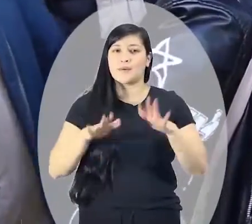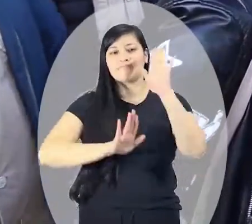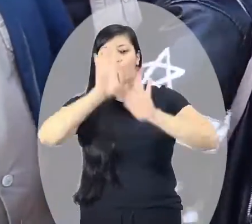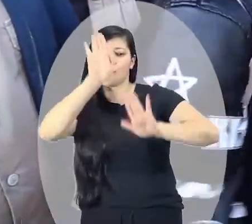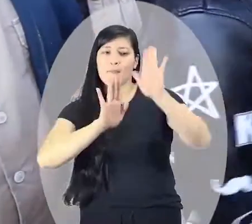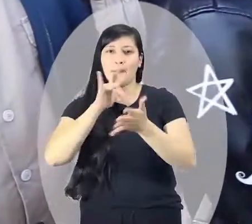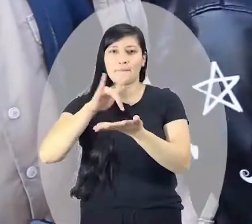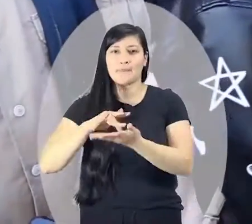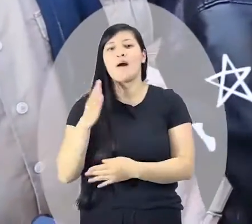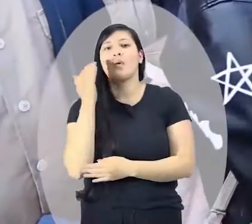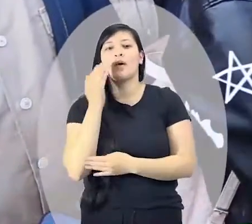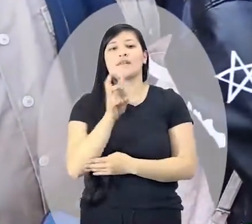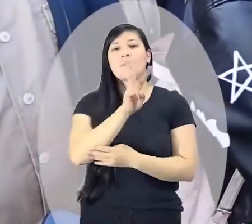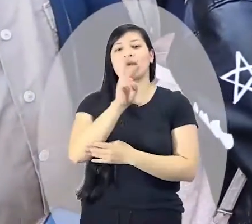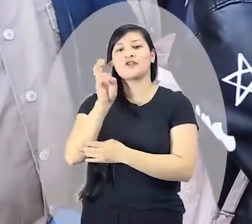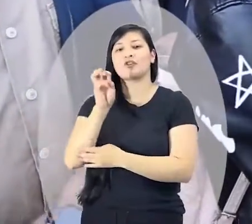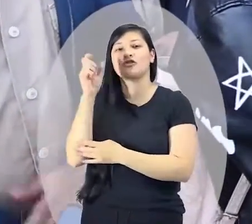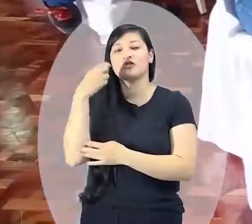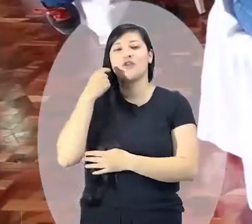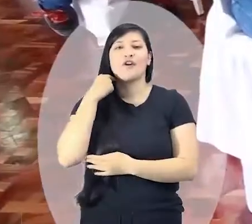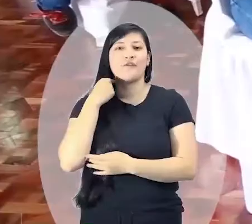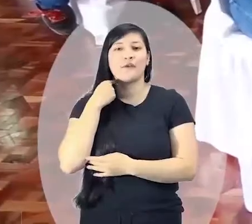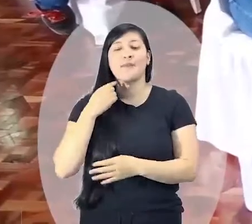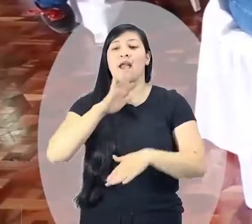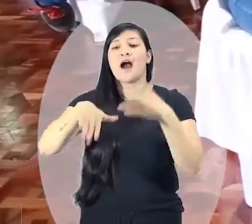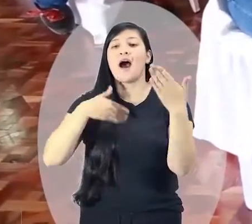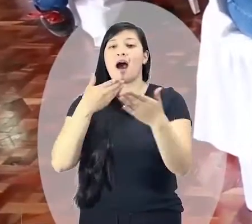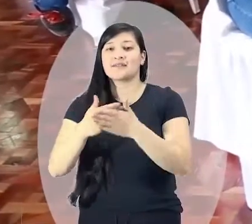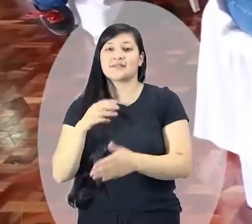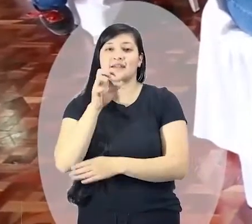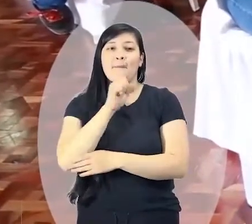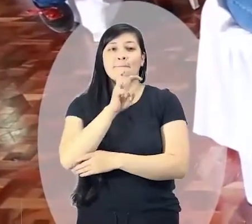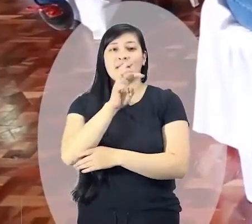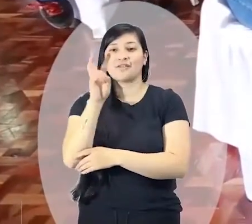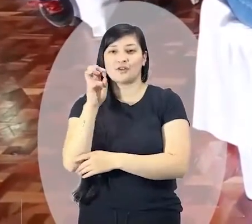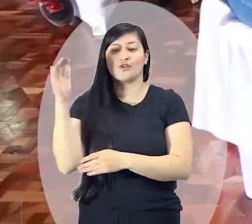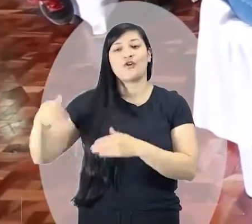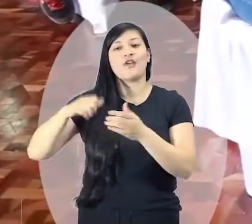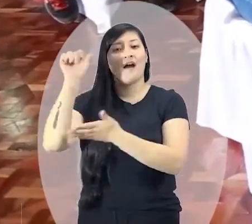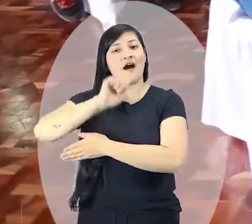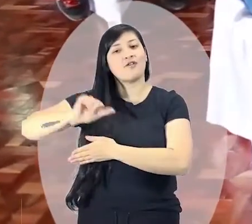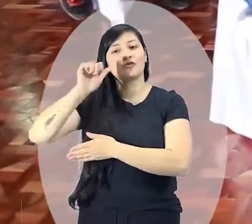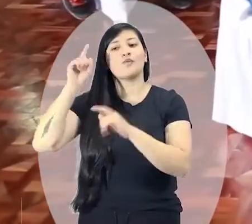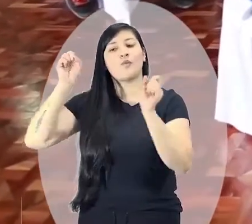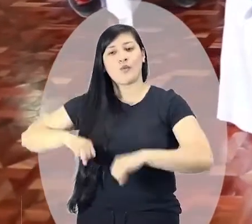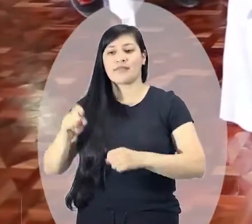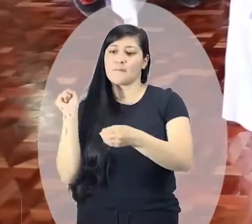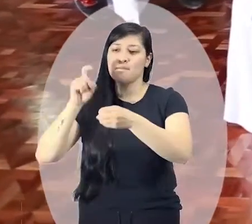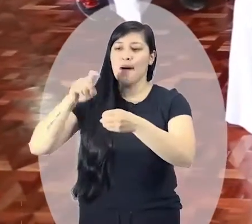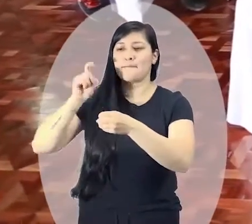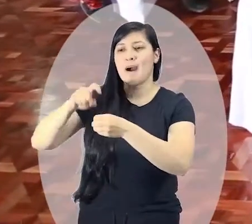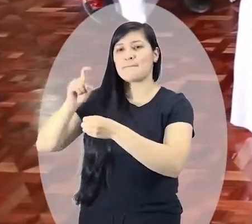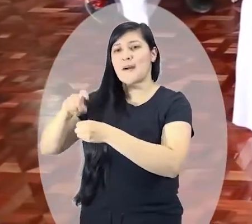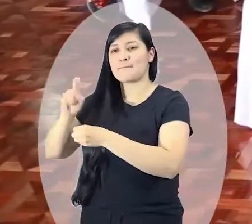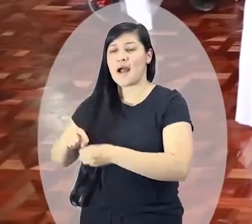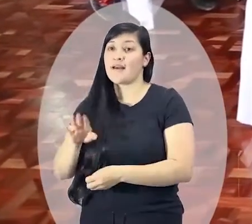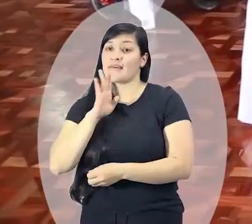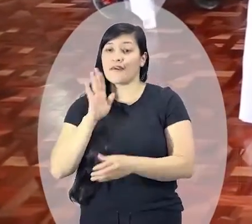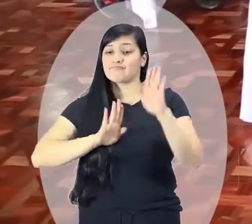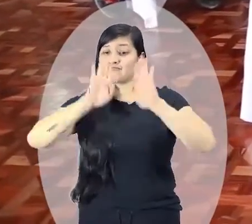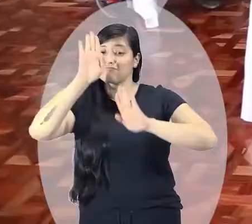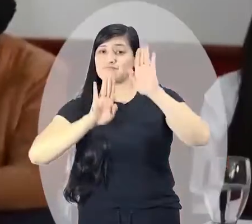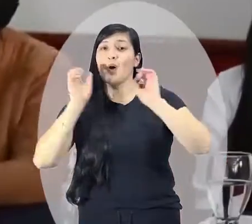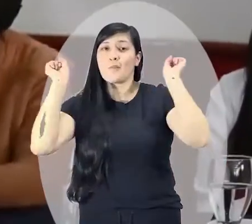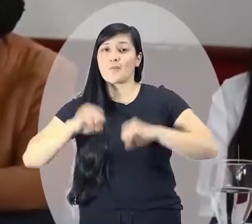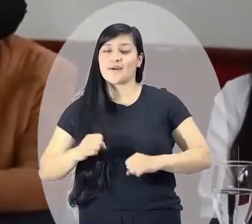todo, que se van a realizar el día 28 de noviembre. Hasta el 28 de agosto tendremos abiertas las inscripciones para todos los jóvenes que quieran ser